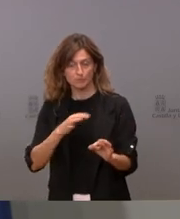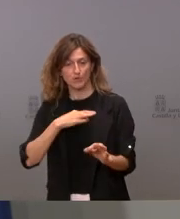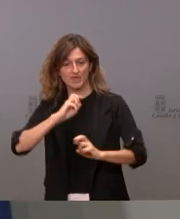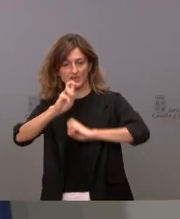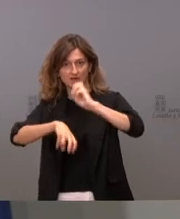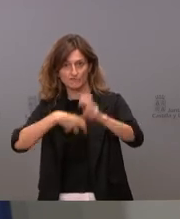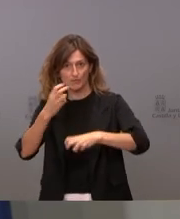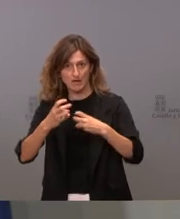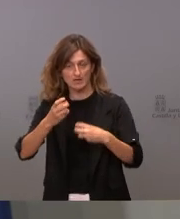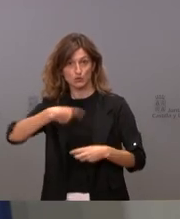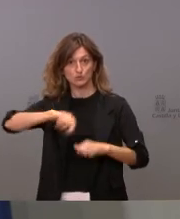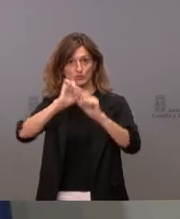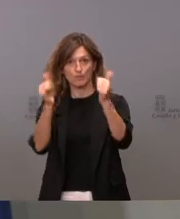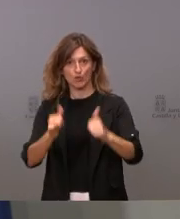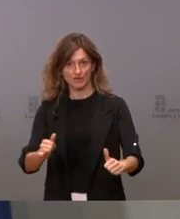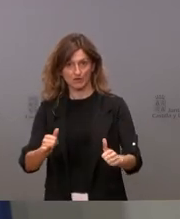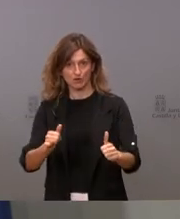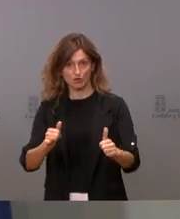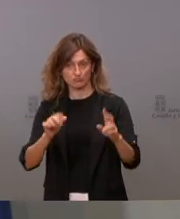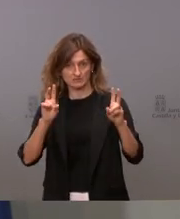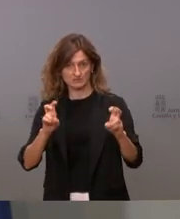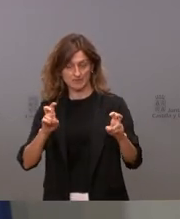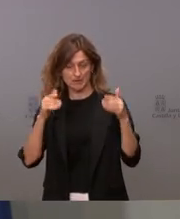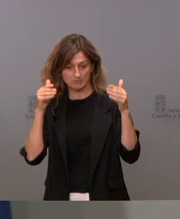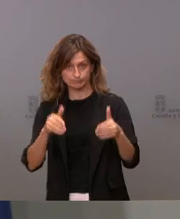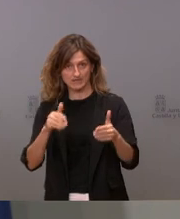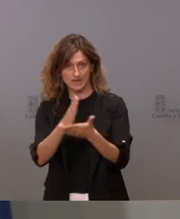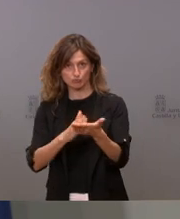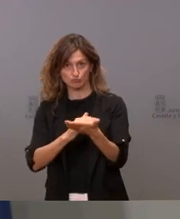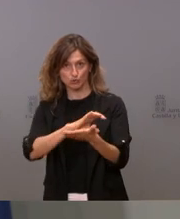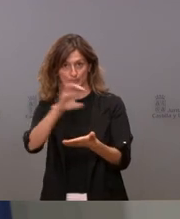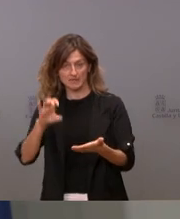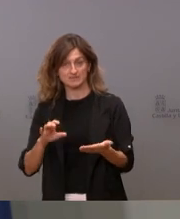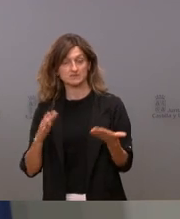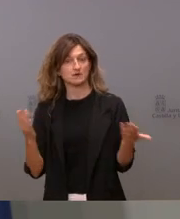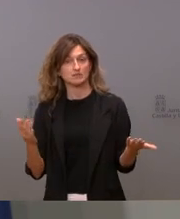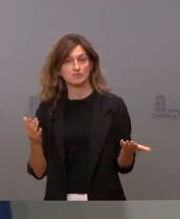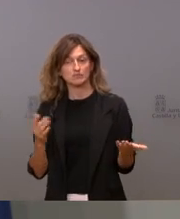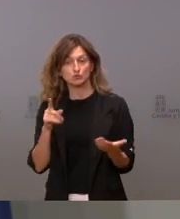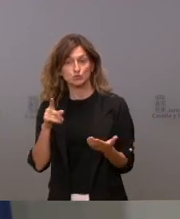reformar nuestro modelo de estado de las autonomías pero lo que no puedes hacer